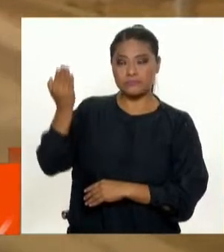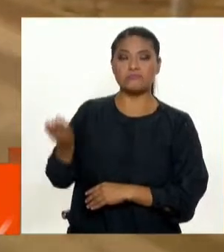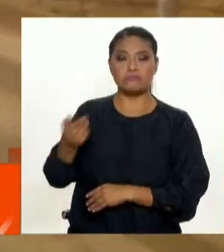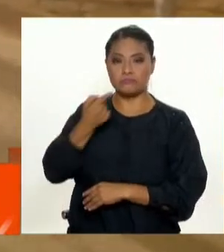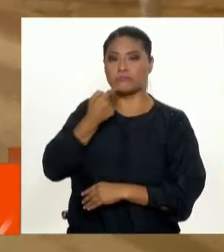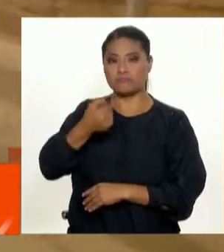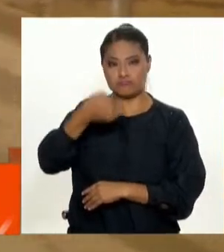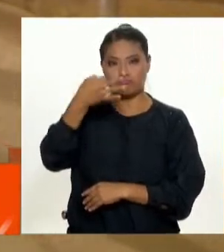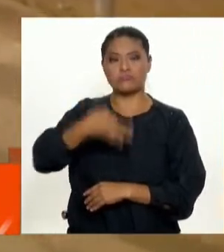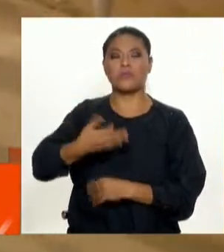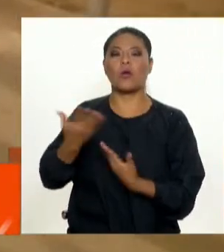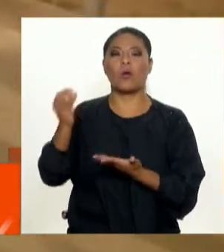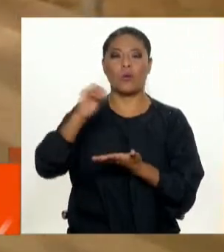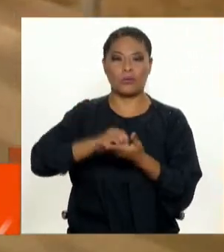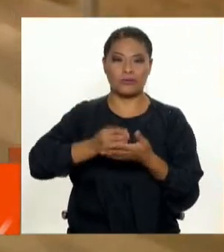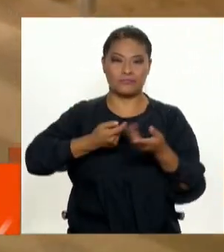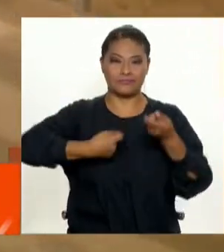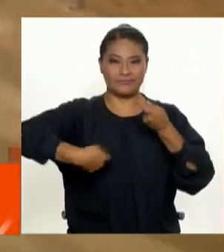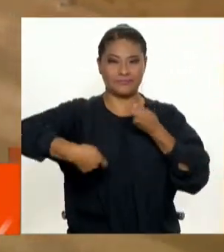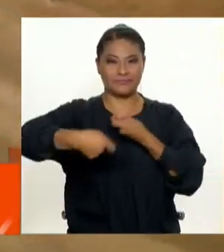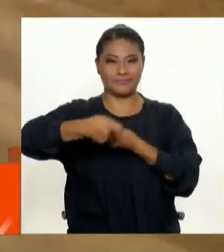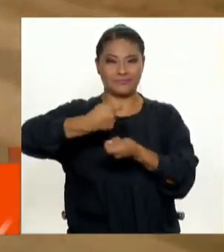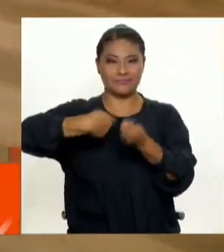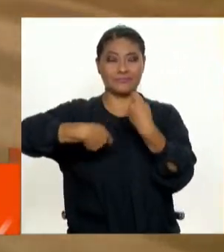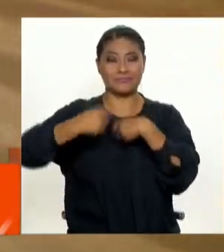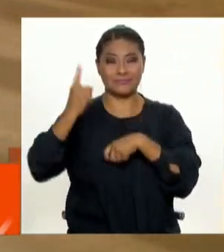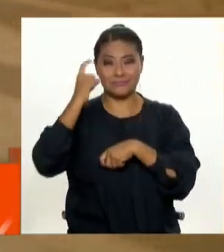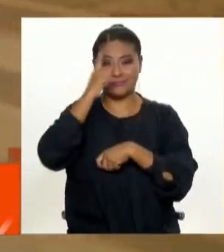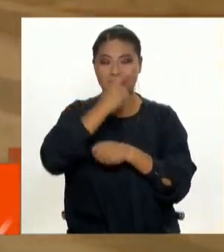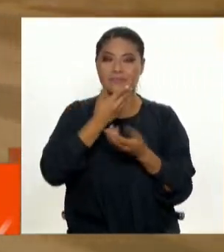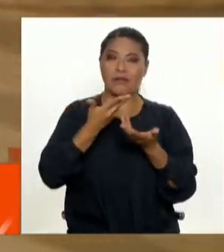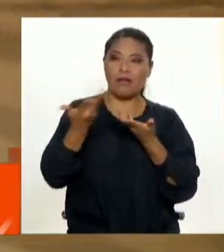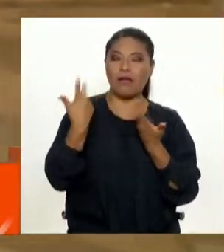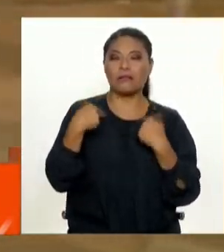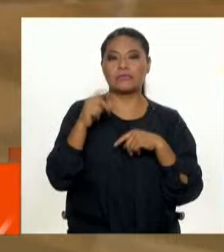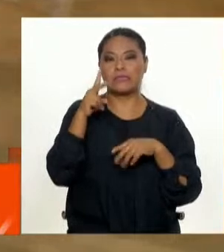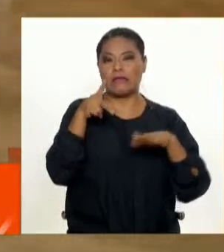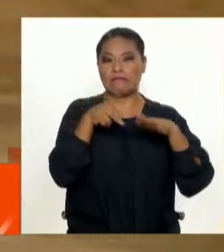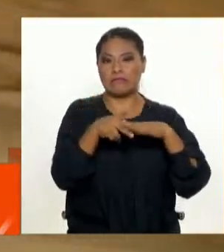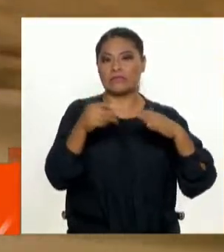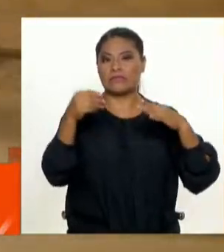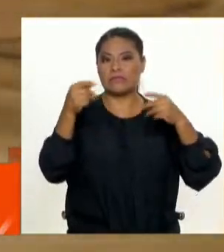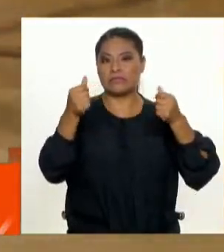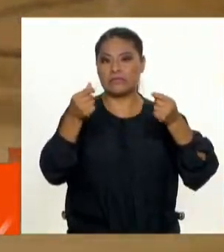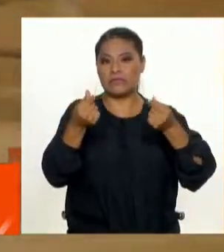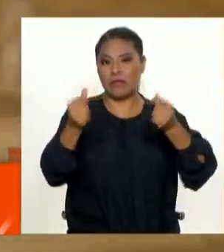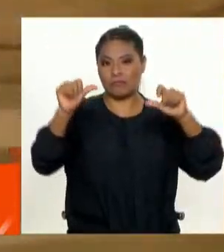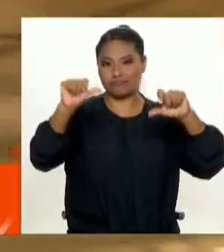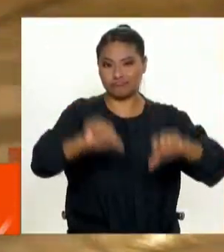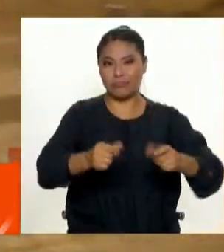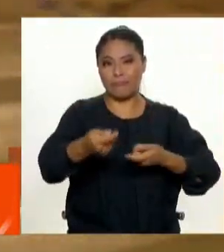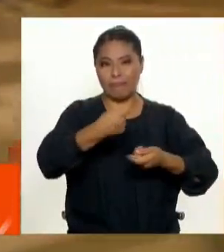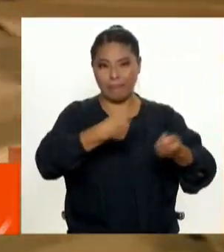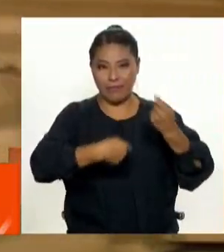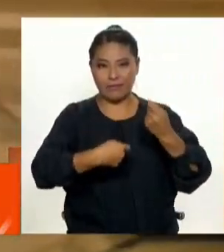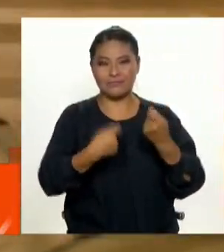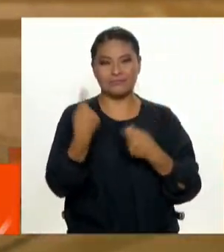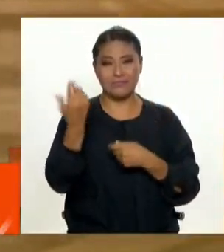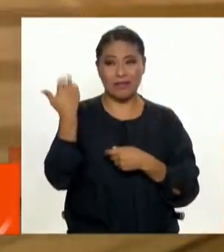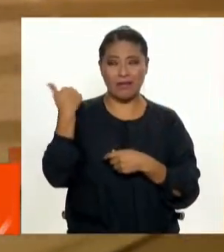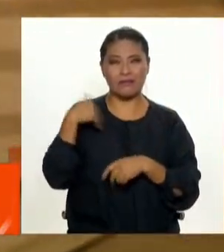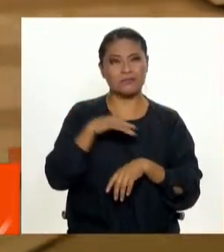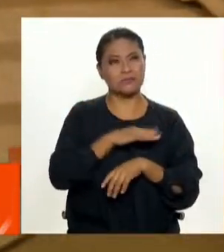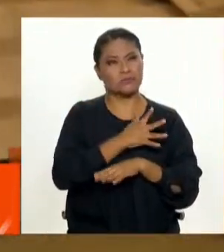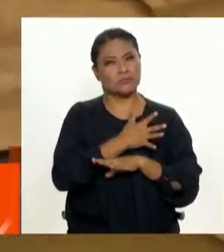comercial se va a dar, que era lo que también preocupaba. Habían bajado las ventas, se calcula en nueve o diez años el